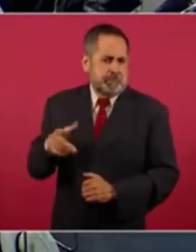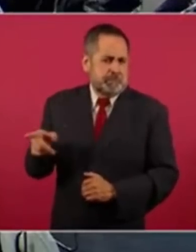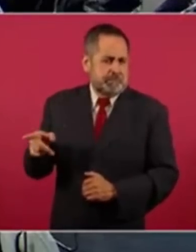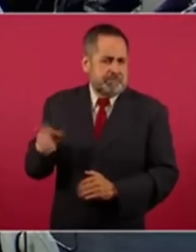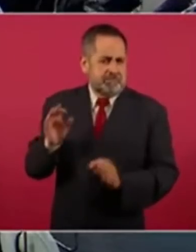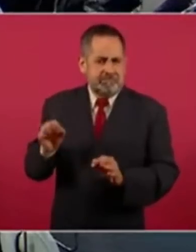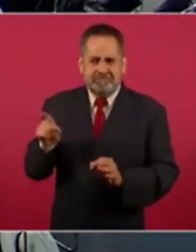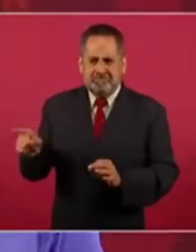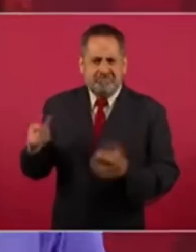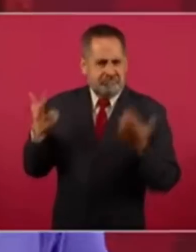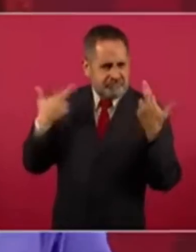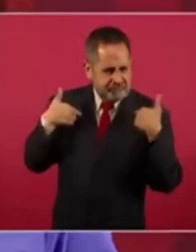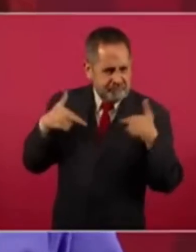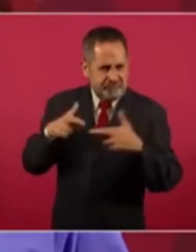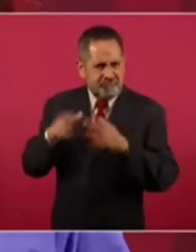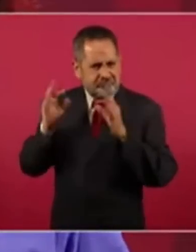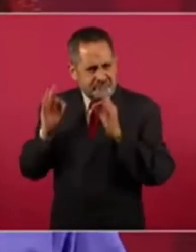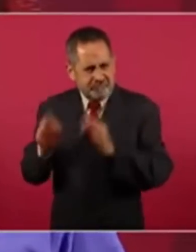maestra